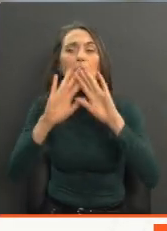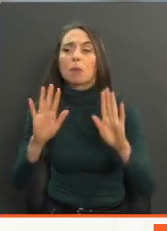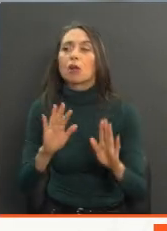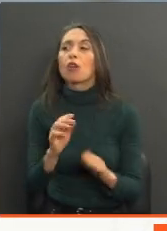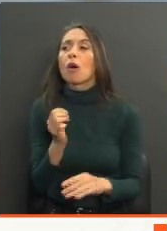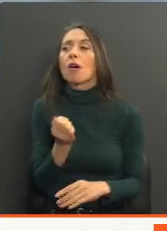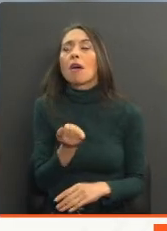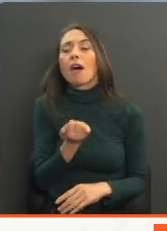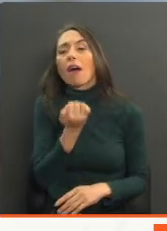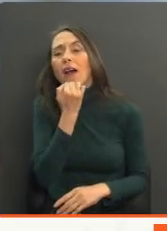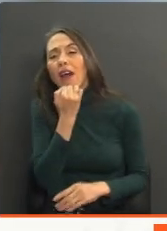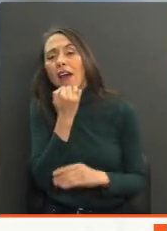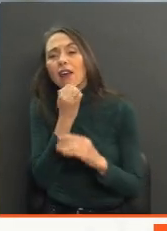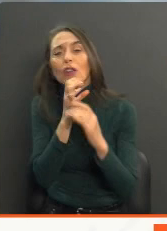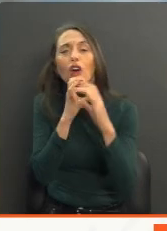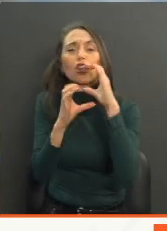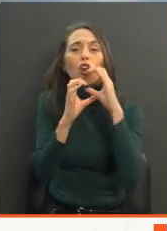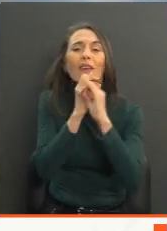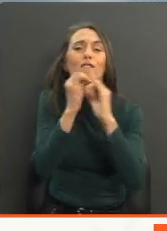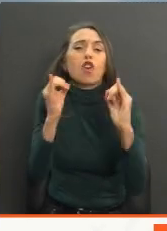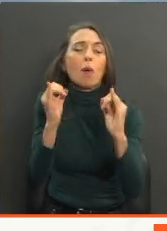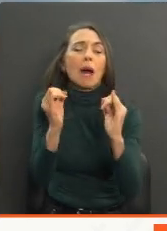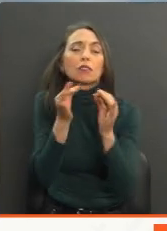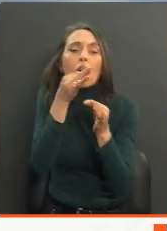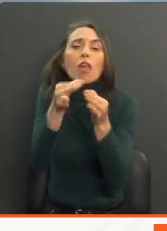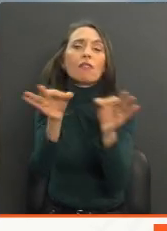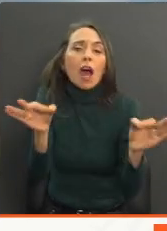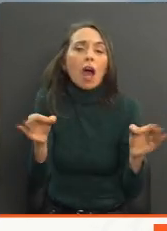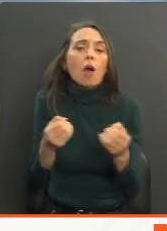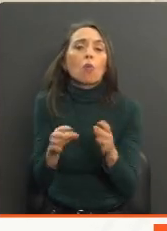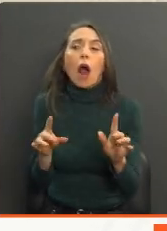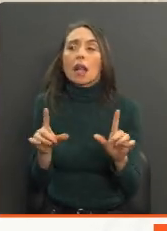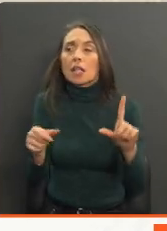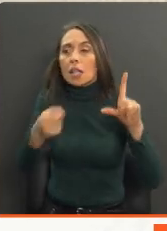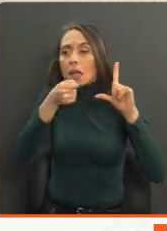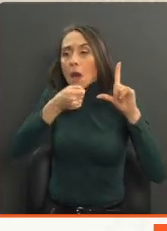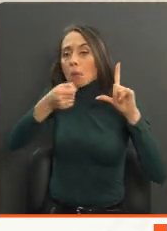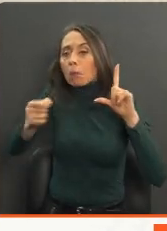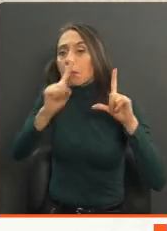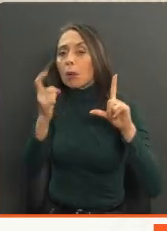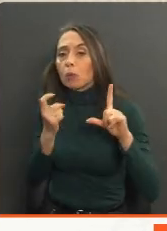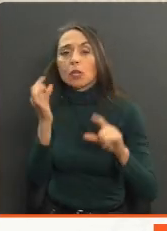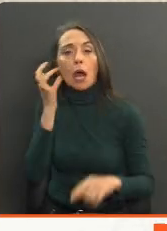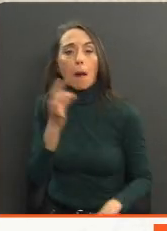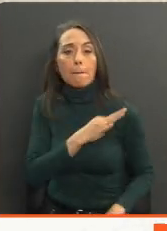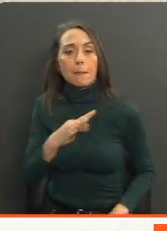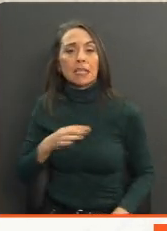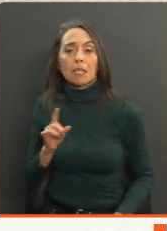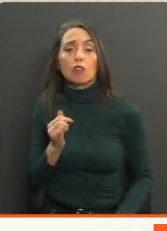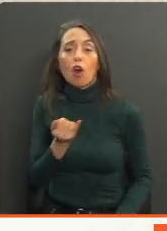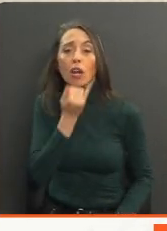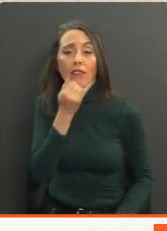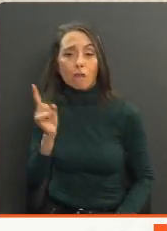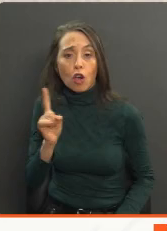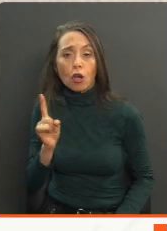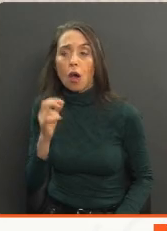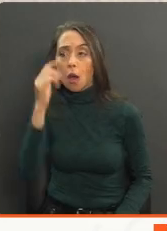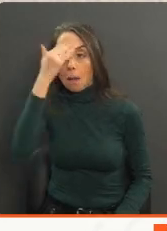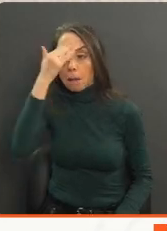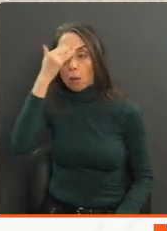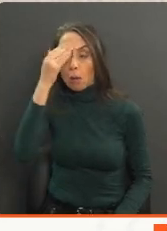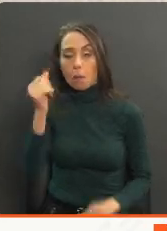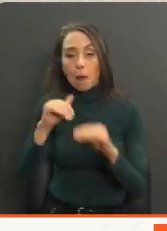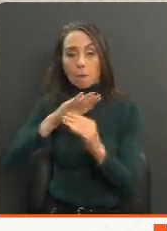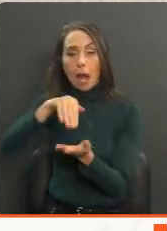Errores comunicacionales pueden ocurrir a cualquiera que está expuesto a esto mismo. No se equivocó la ministra. Lo que realmente preocupa es la pasividad del Banco